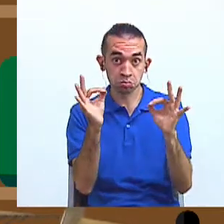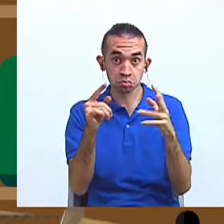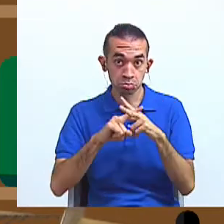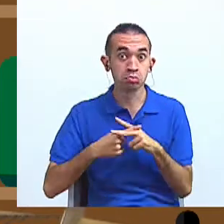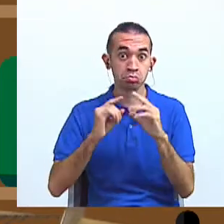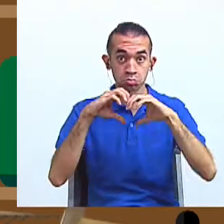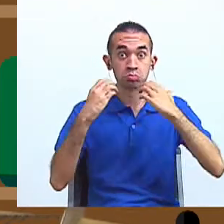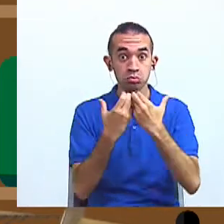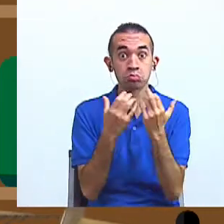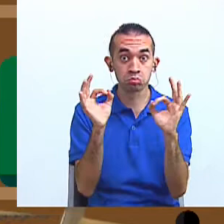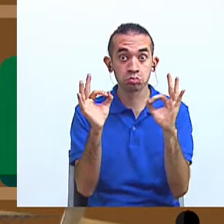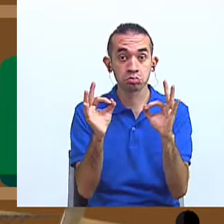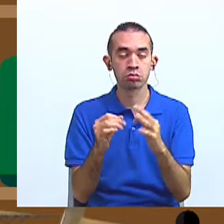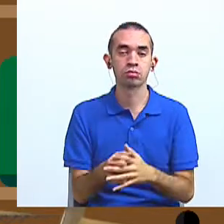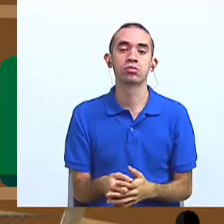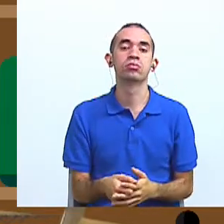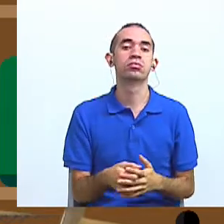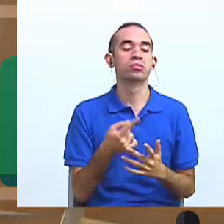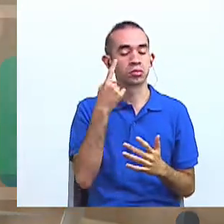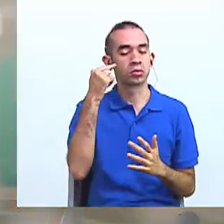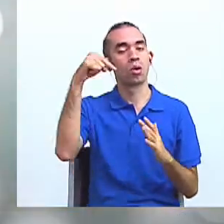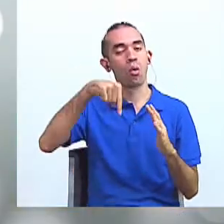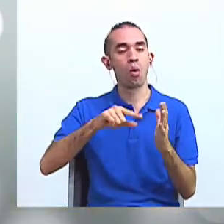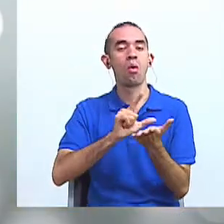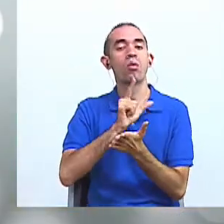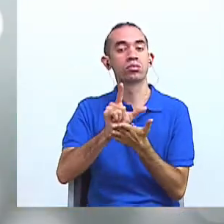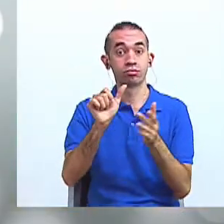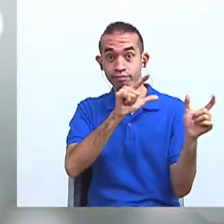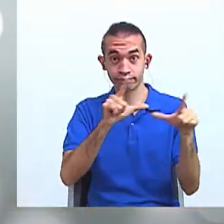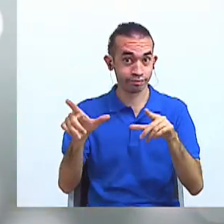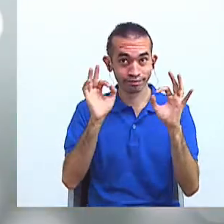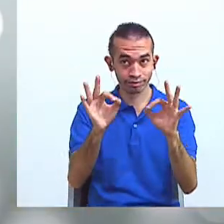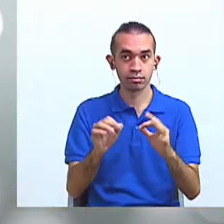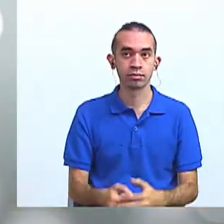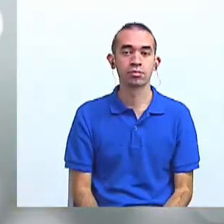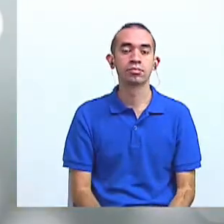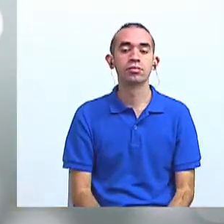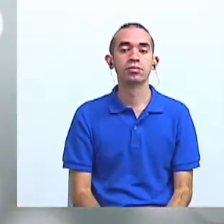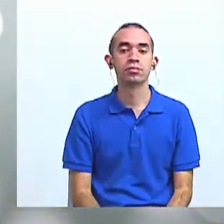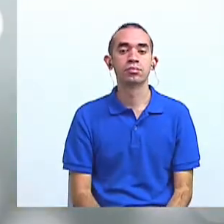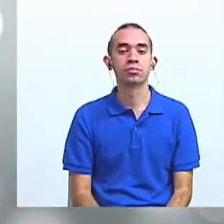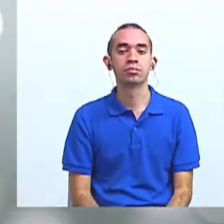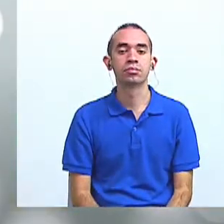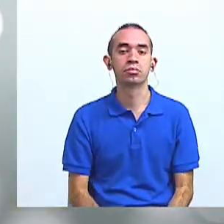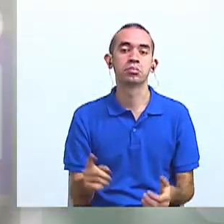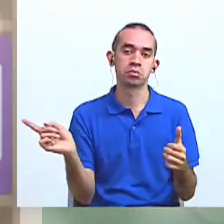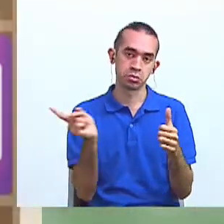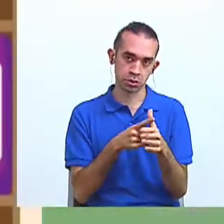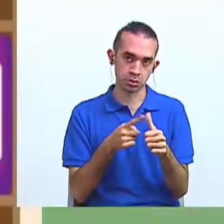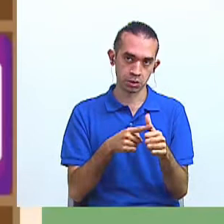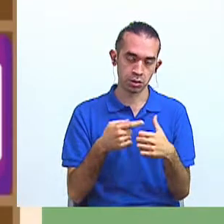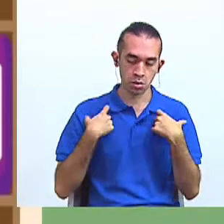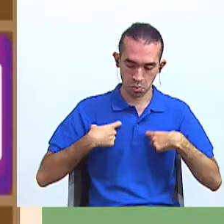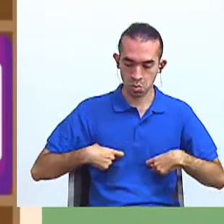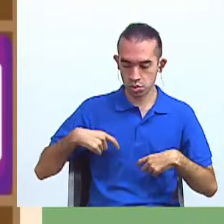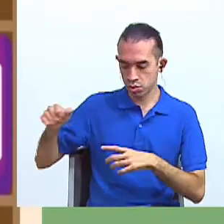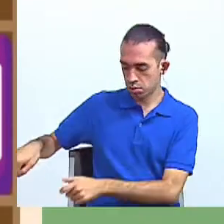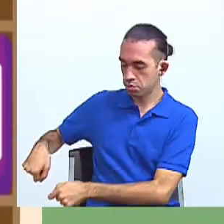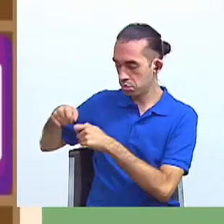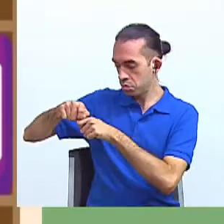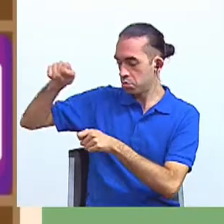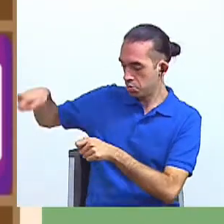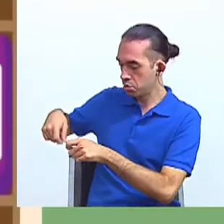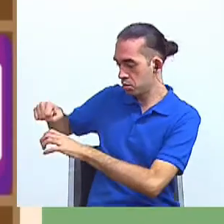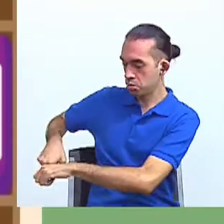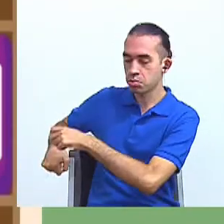bueno, preparémonos entonces para la lección de hoy. Primero debemos revisar en nuestra mochila todos los